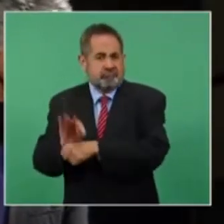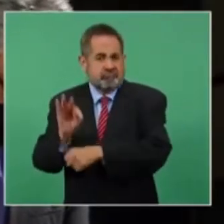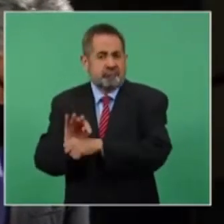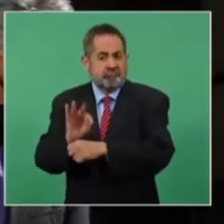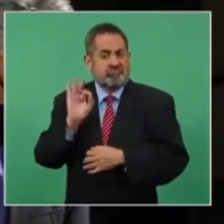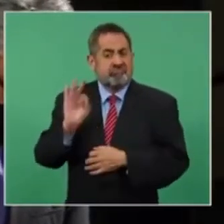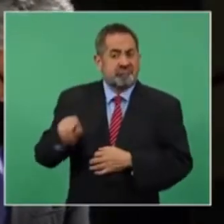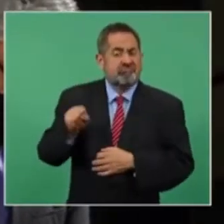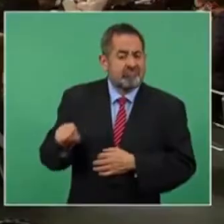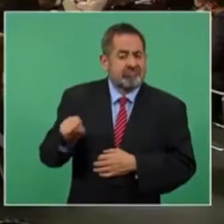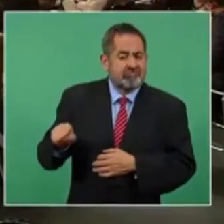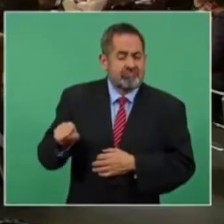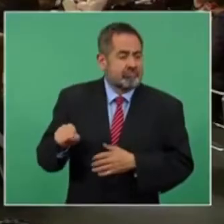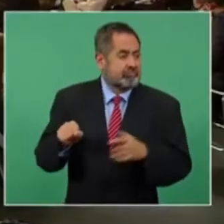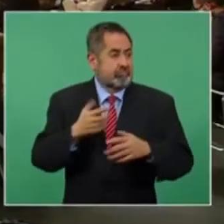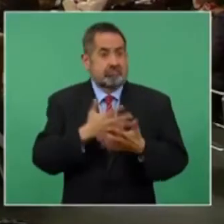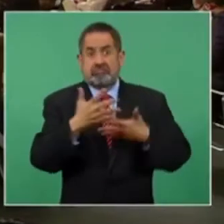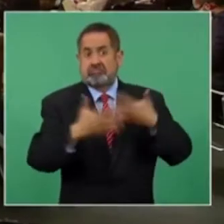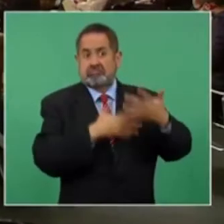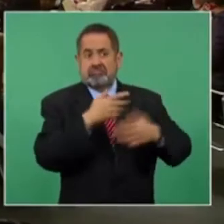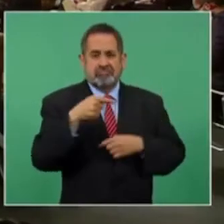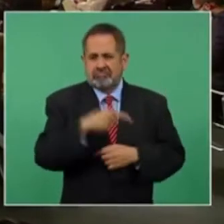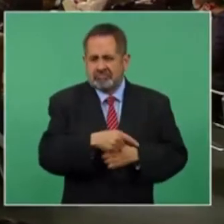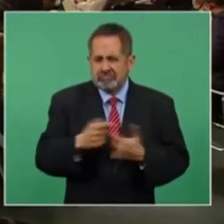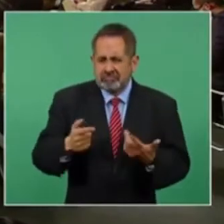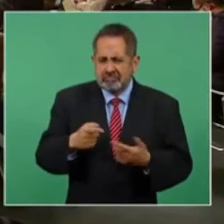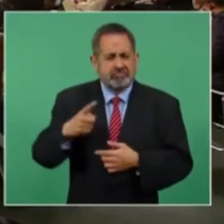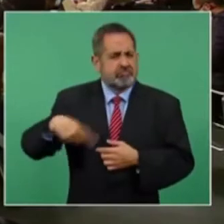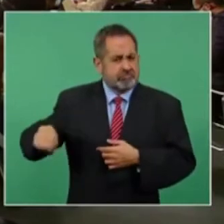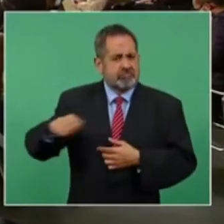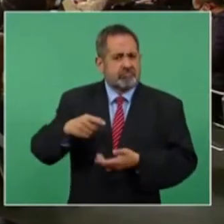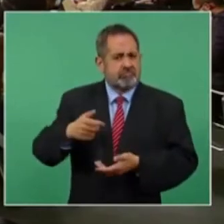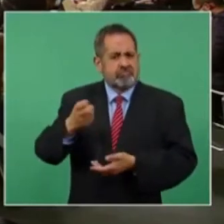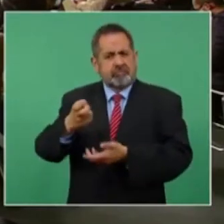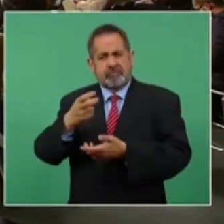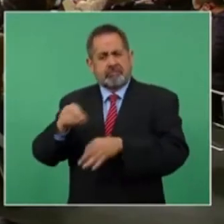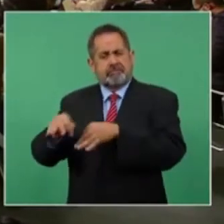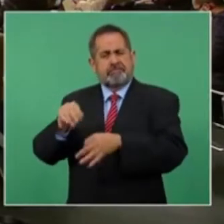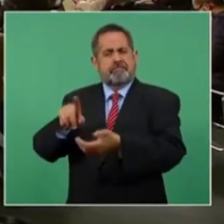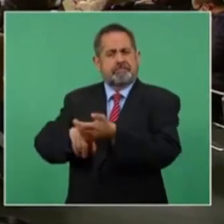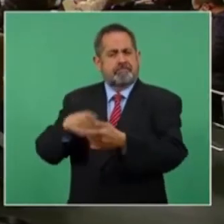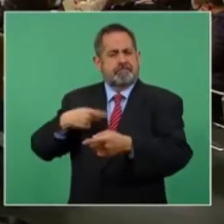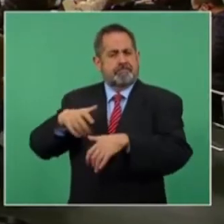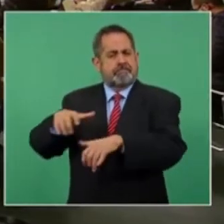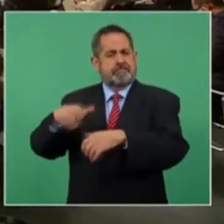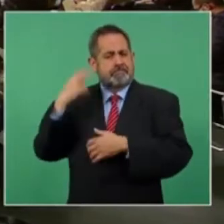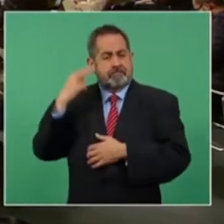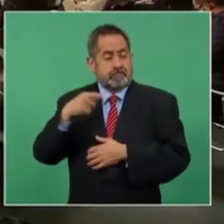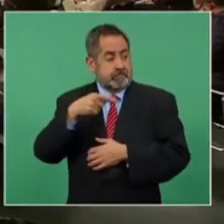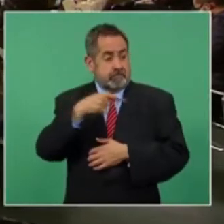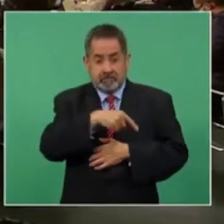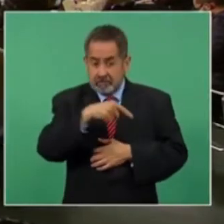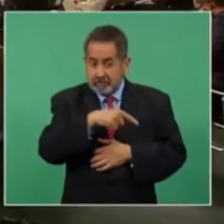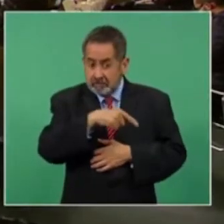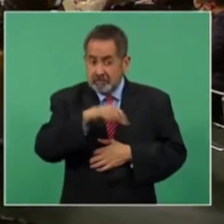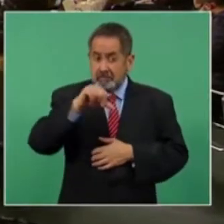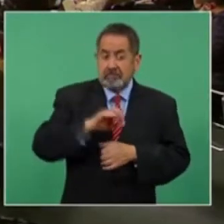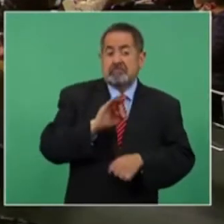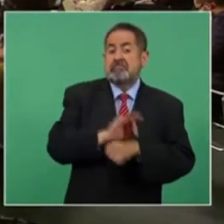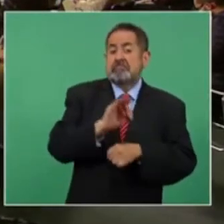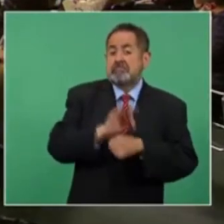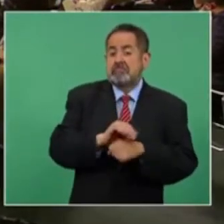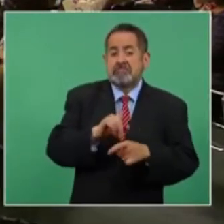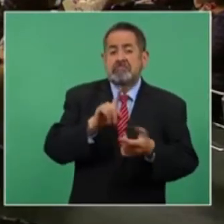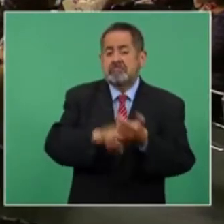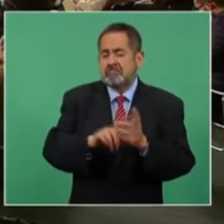con que sostienen la mayor parte de los ciudadanos en el estado de Veracruz. Y hoy salen a defender a un presunto